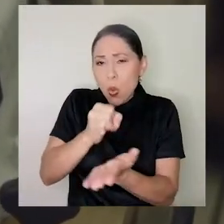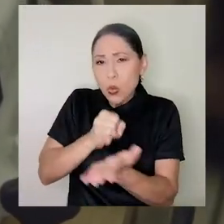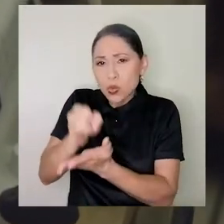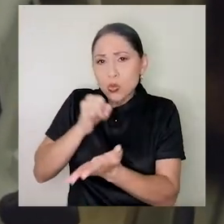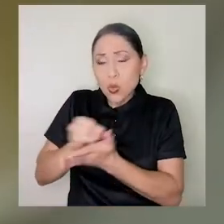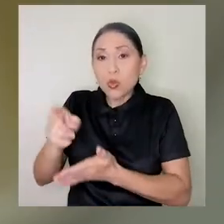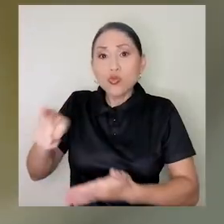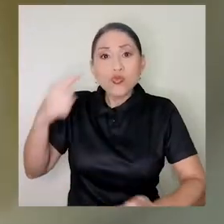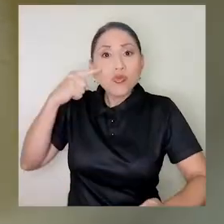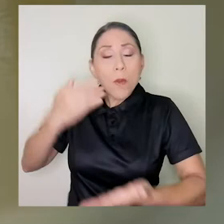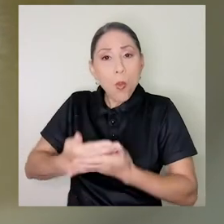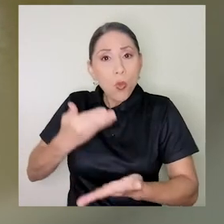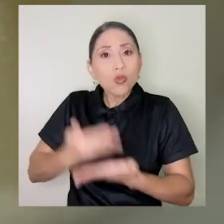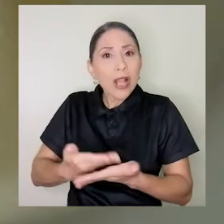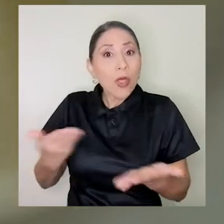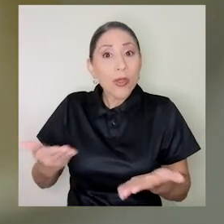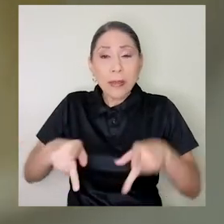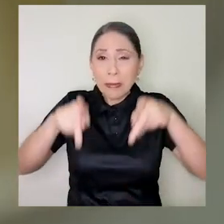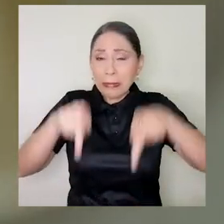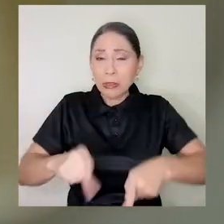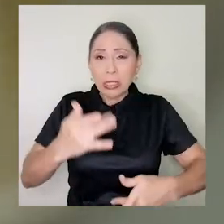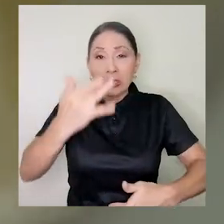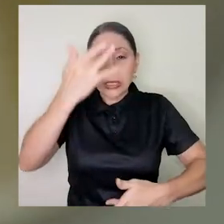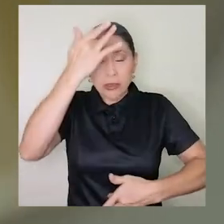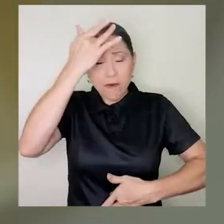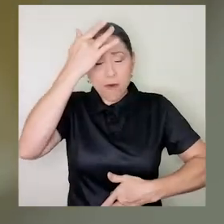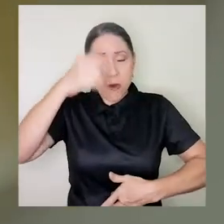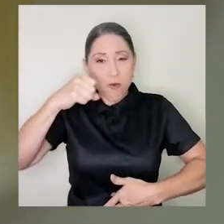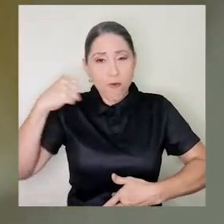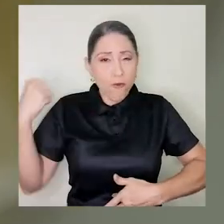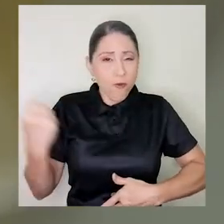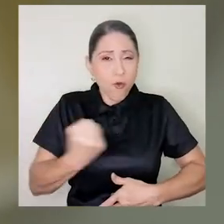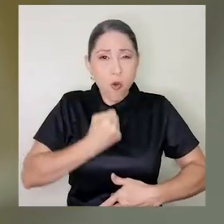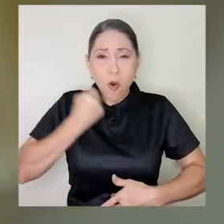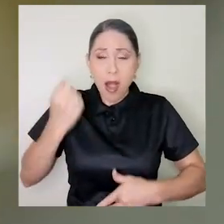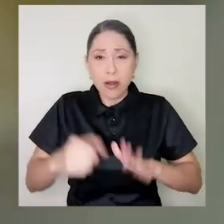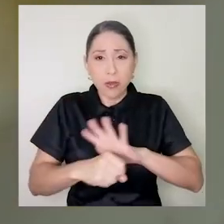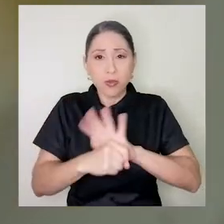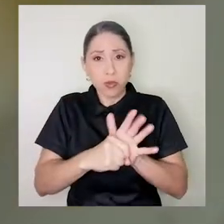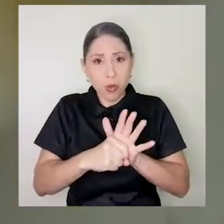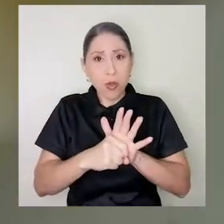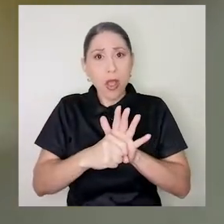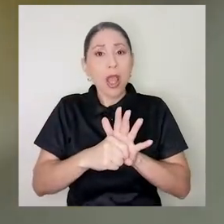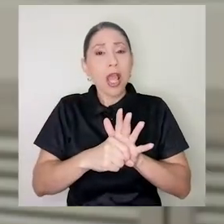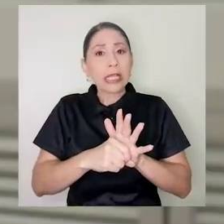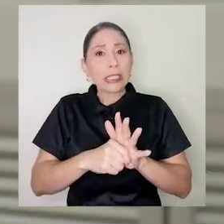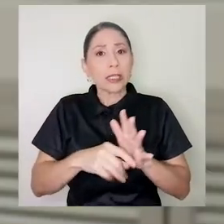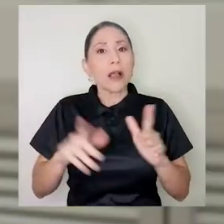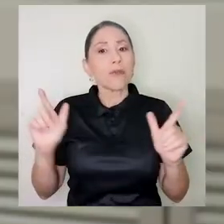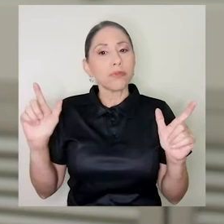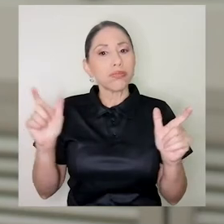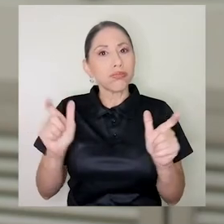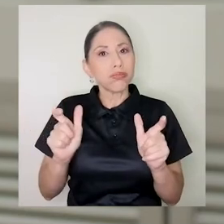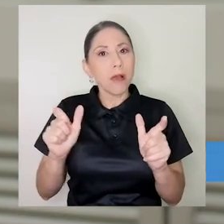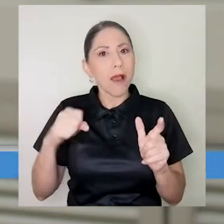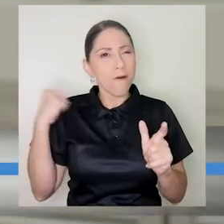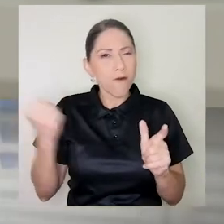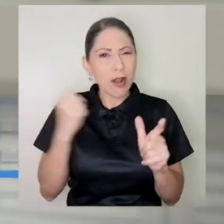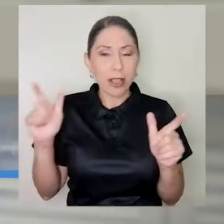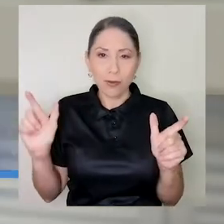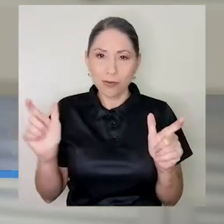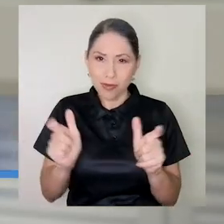demostrado una efectividad en la disminución del agravamiento de la enfermedad de un 30%,